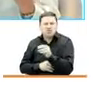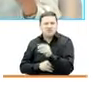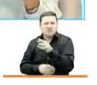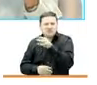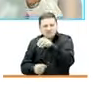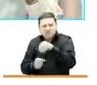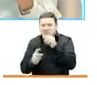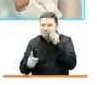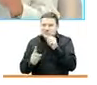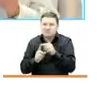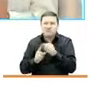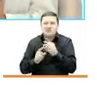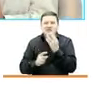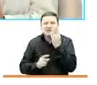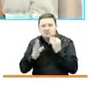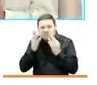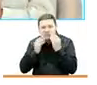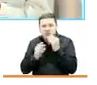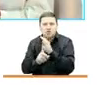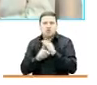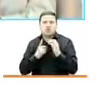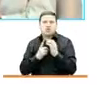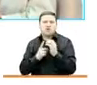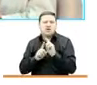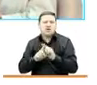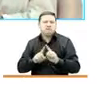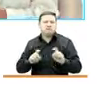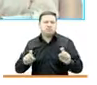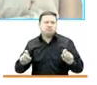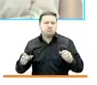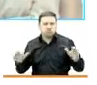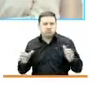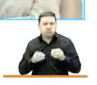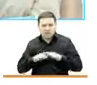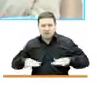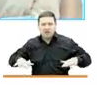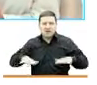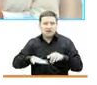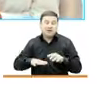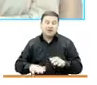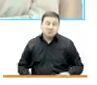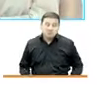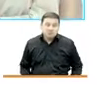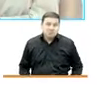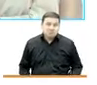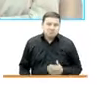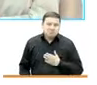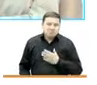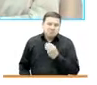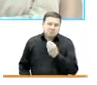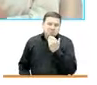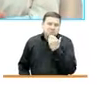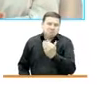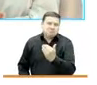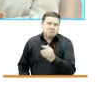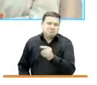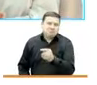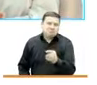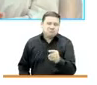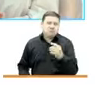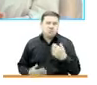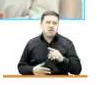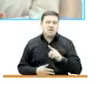andamiaje cultural y esa diversidad que tiene nuestro territorio. Así que infinitas gracias por ese